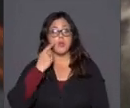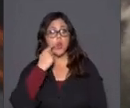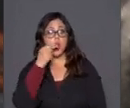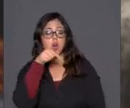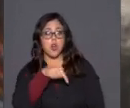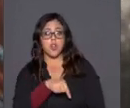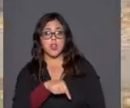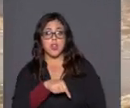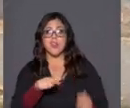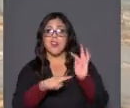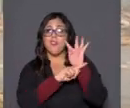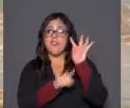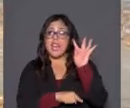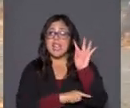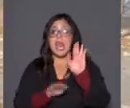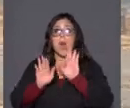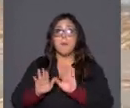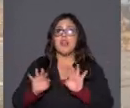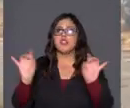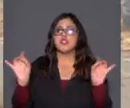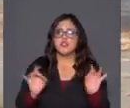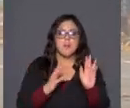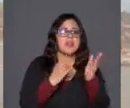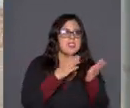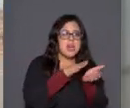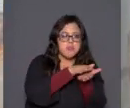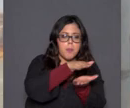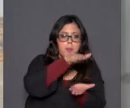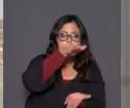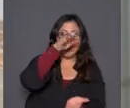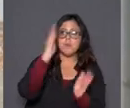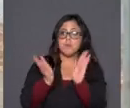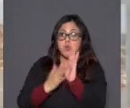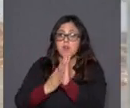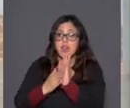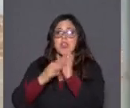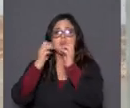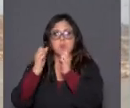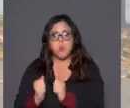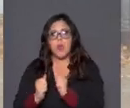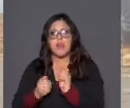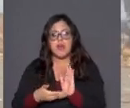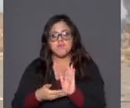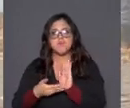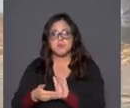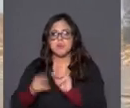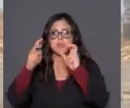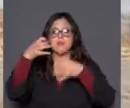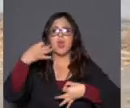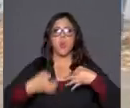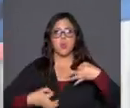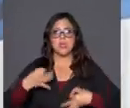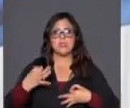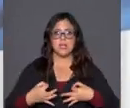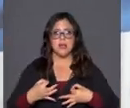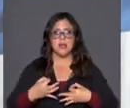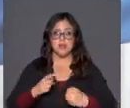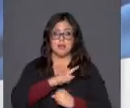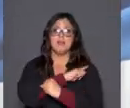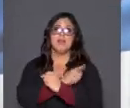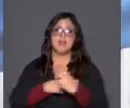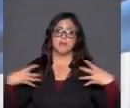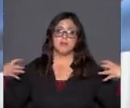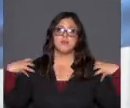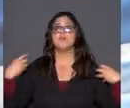que la Fiscalía estaba esperando era poder tener esta cantidad de pruebas y eso es lo que esperamos se pueda comprobar a nivel judicial, por el Poder Judicial, porque no